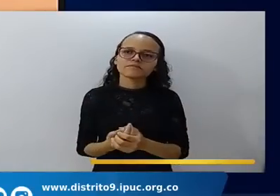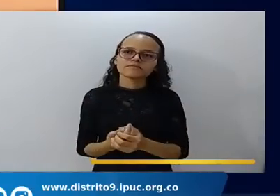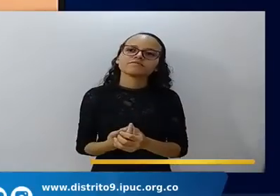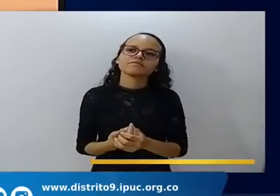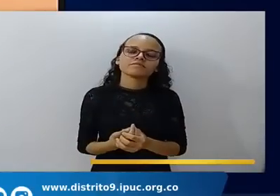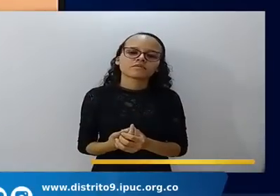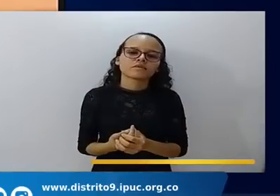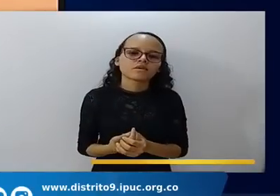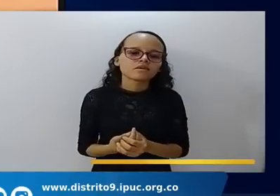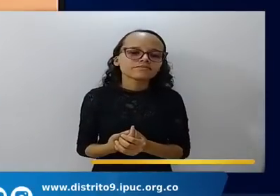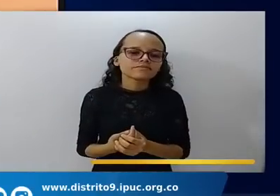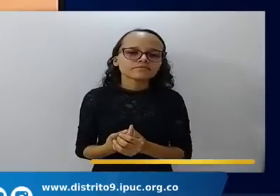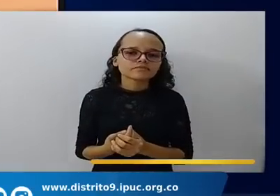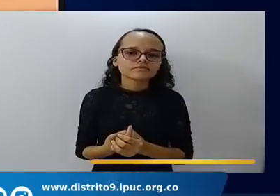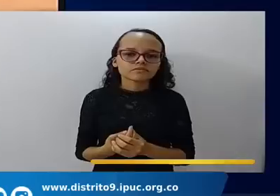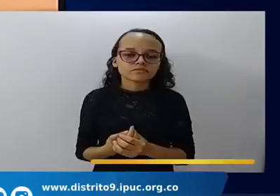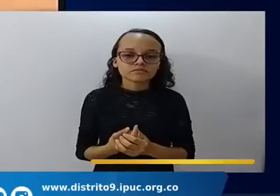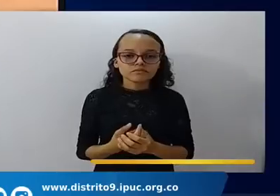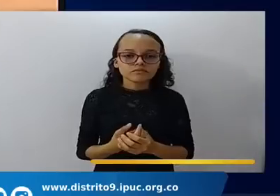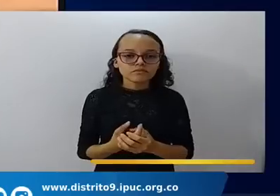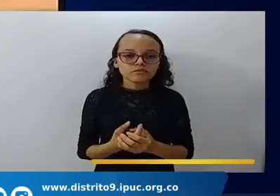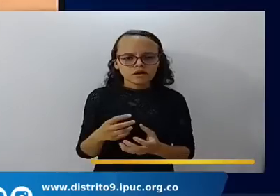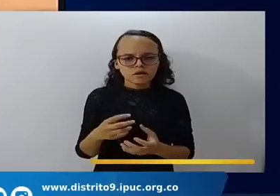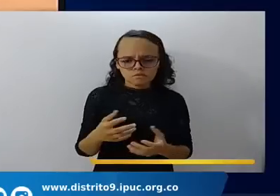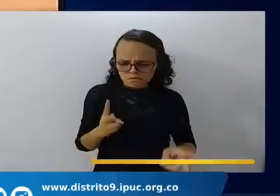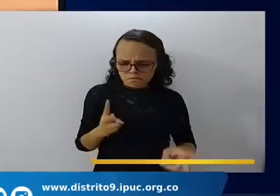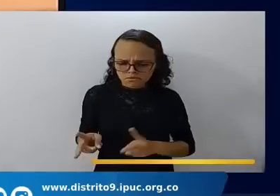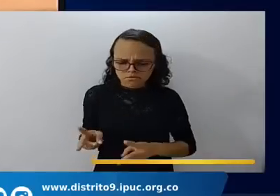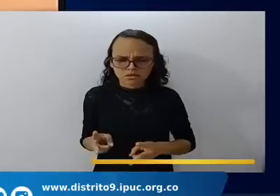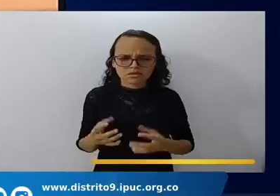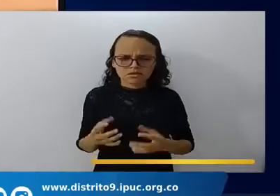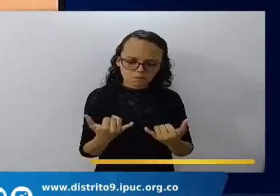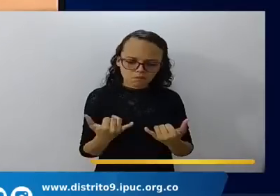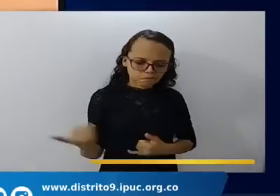Pero algunos se quieren quedar aquí. ¿Usted está contento en este basurero?